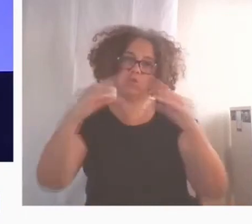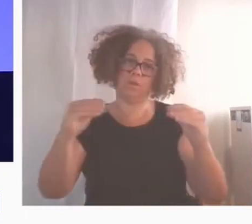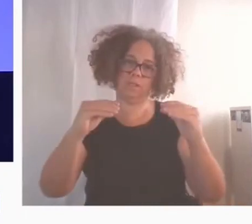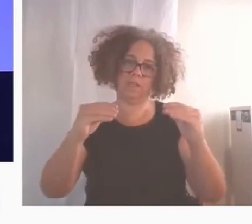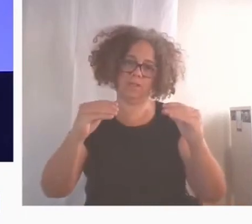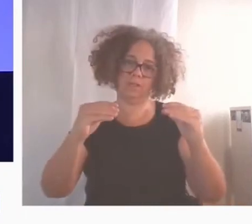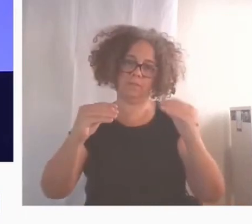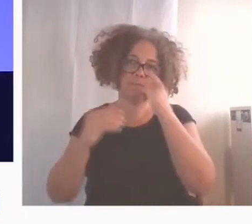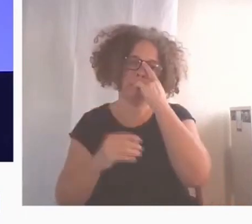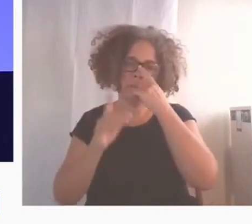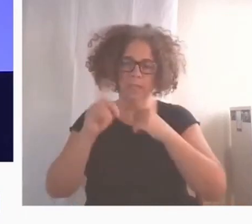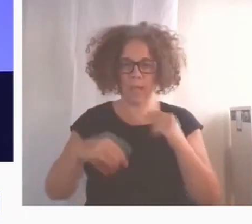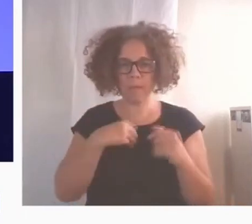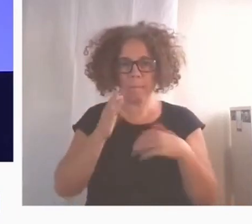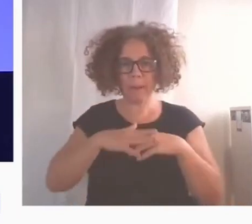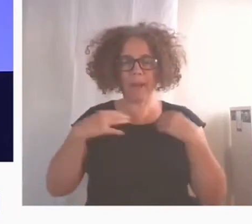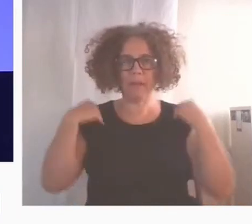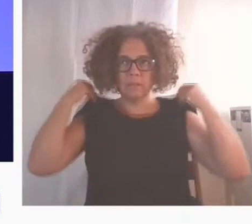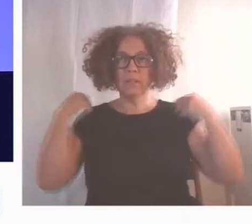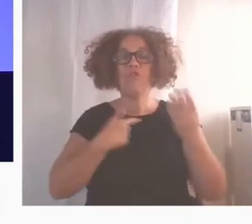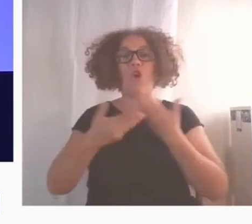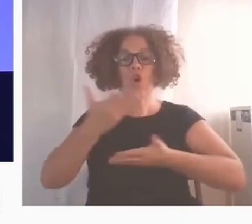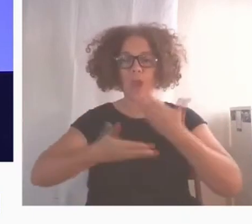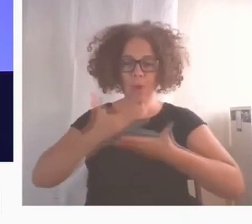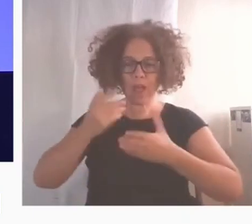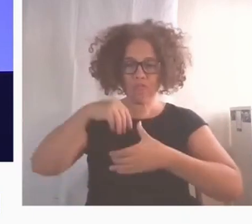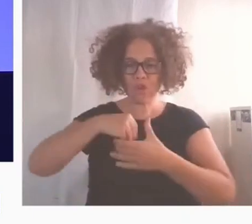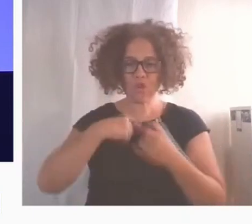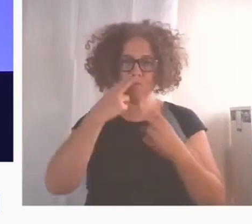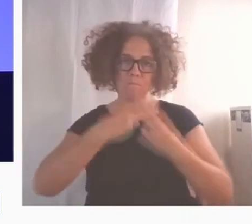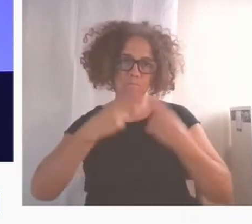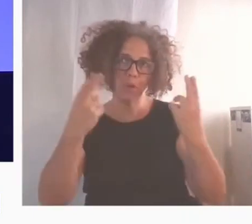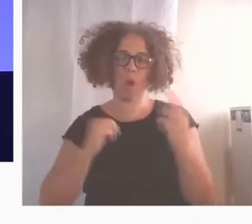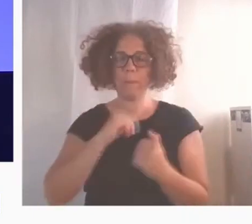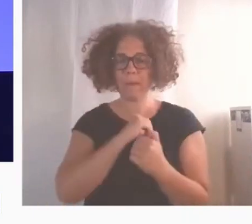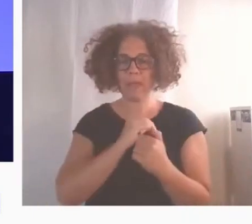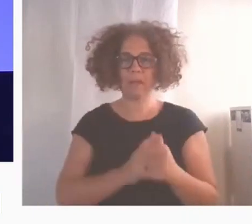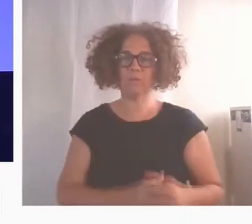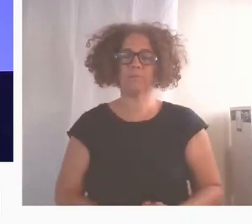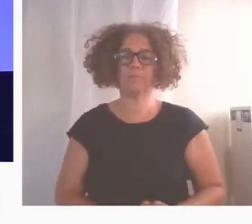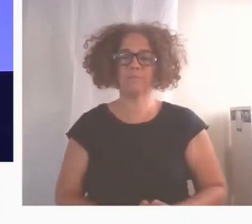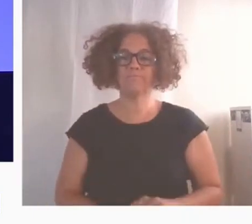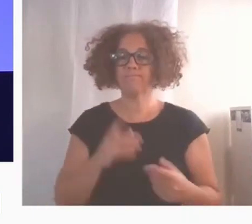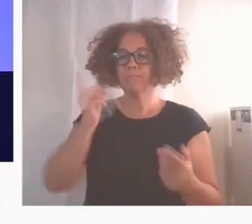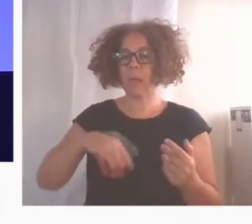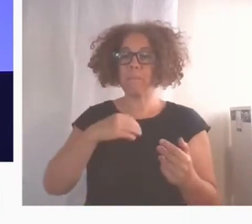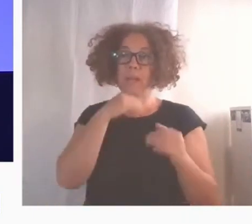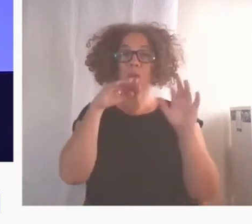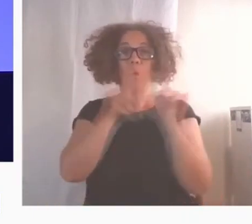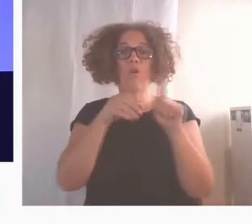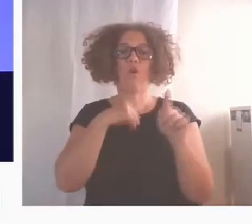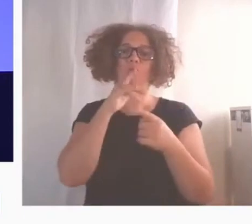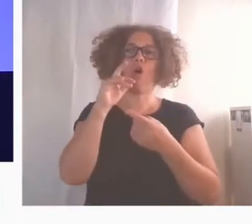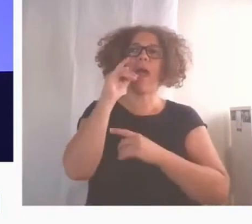lograr impactos con la colaboración público-privada, articular estrategias y procesos de economía circular